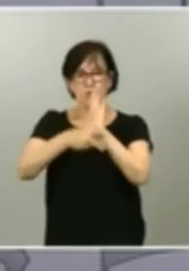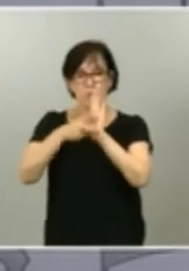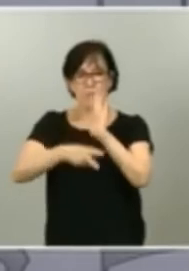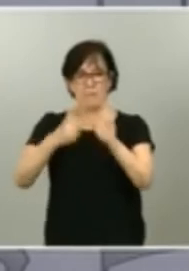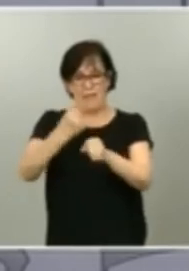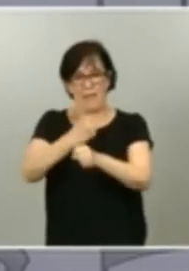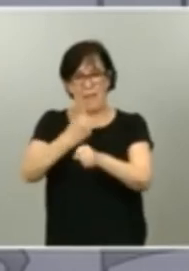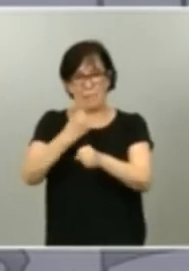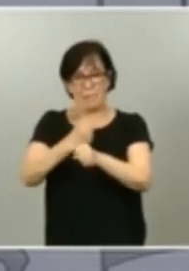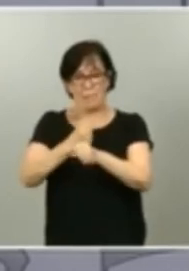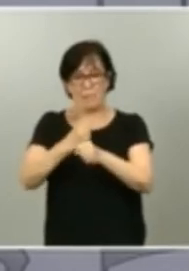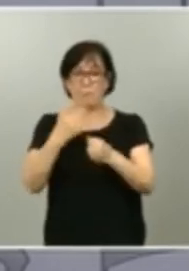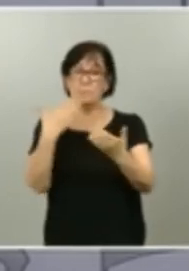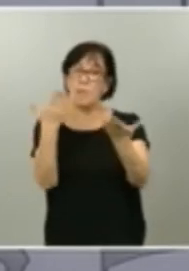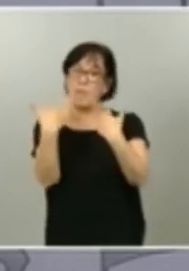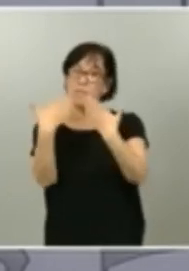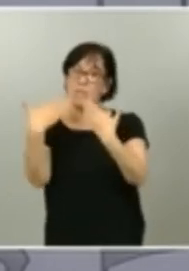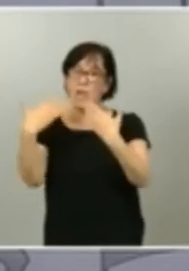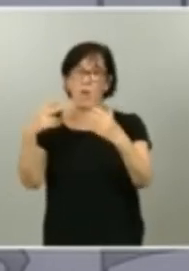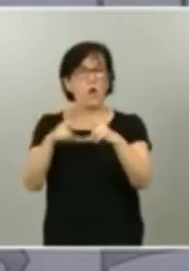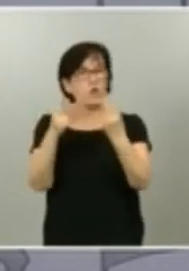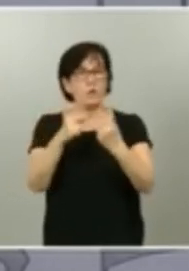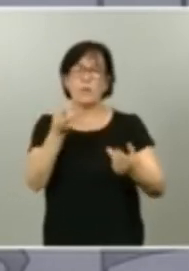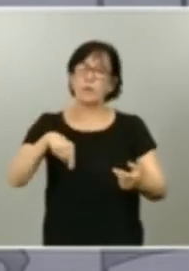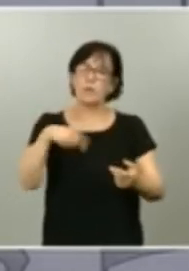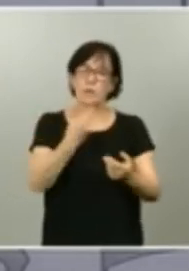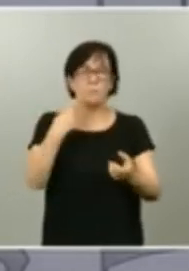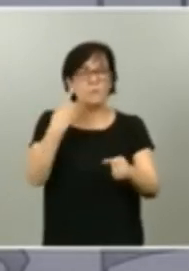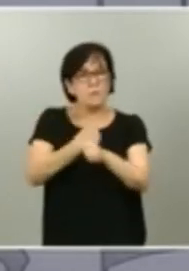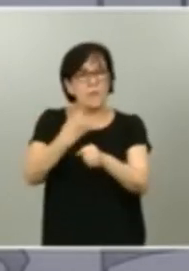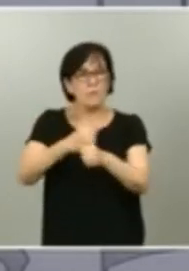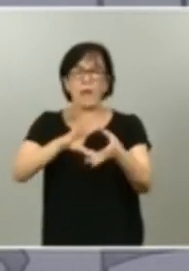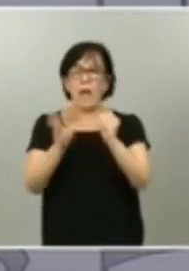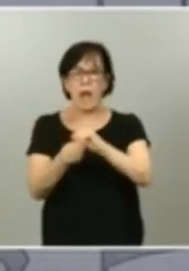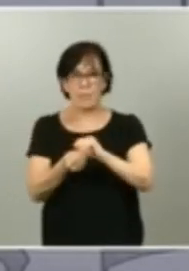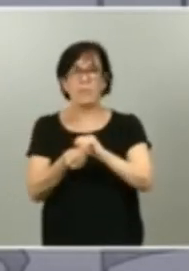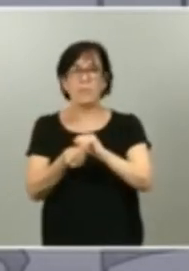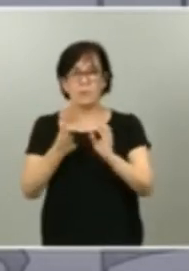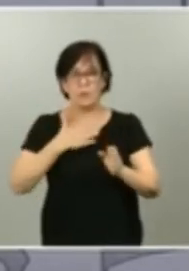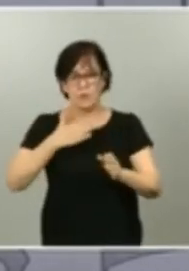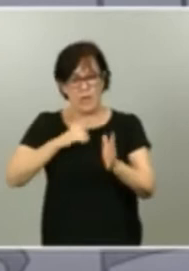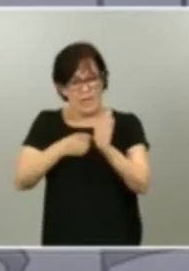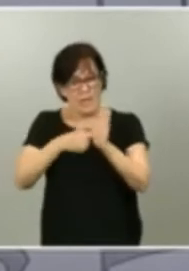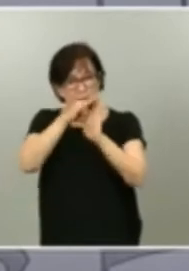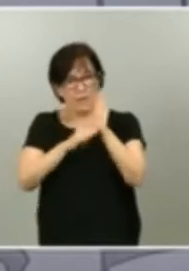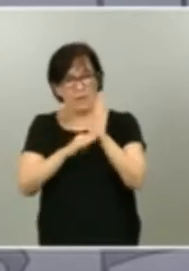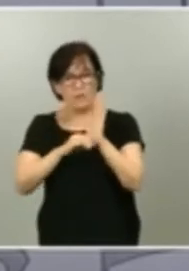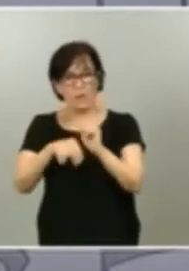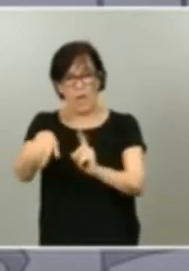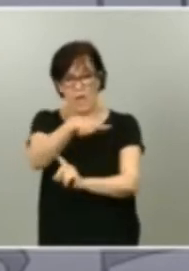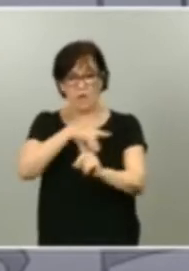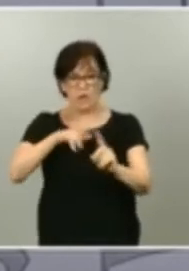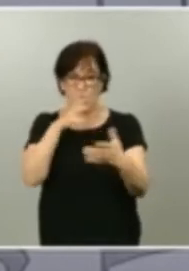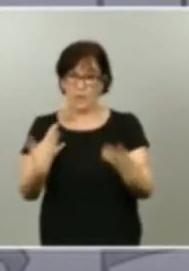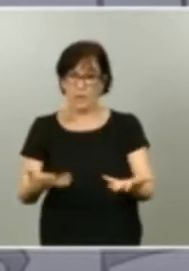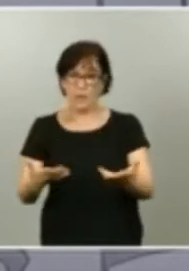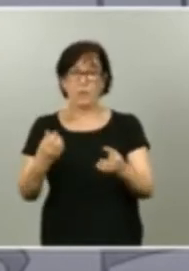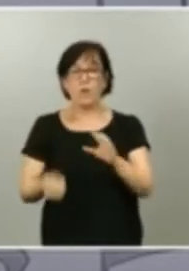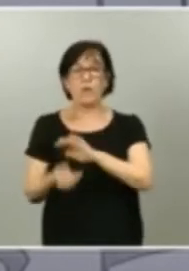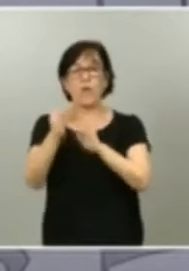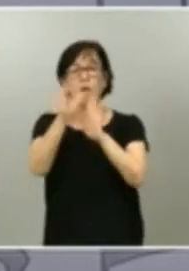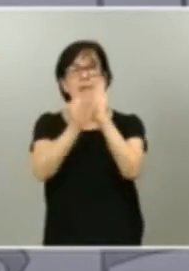social vamos a trabajar para adaptar nuestra legislación al entorno actual crear un estatuto de los trabajadores